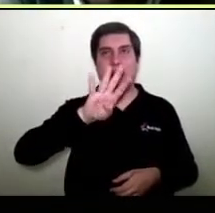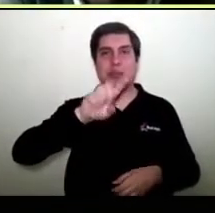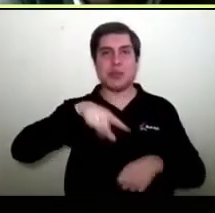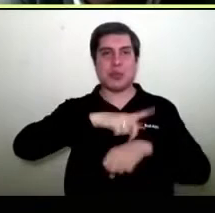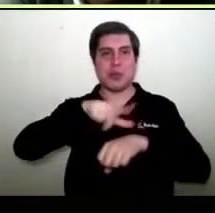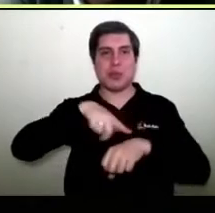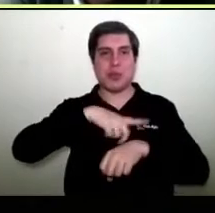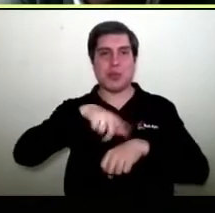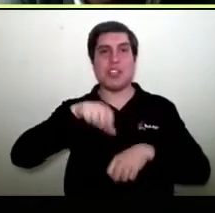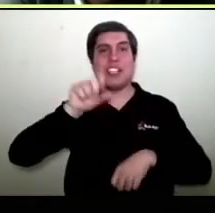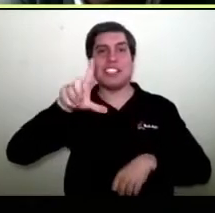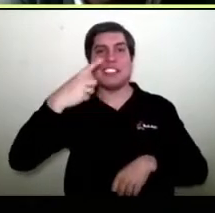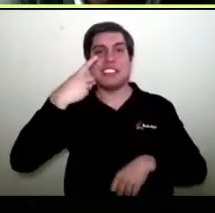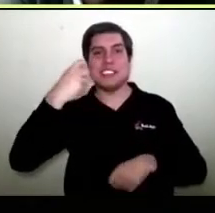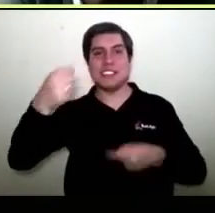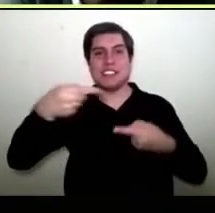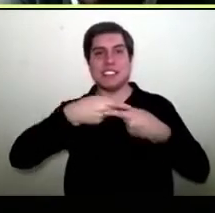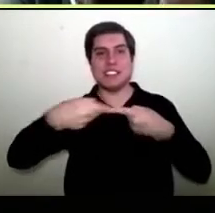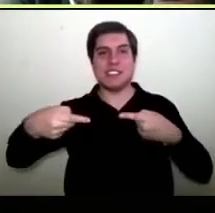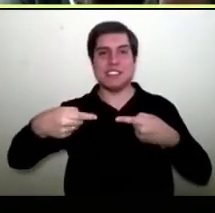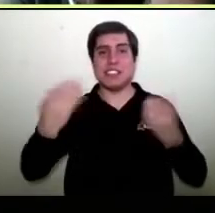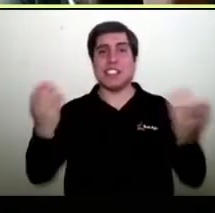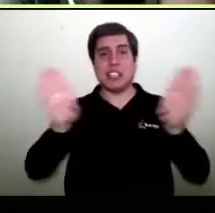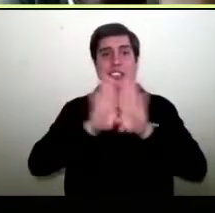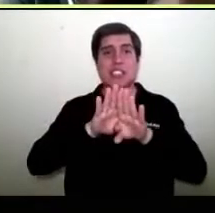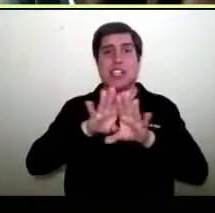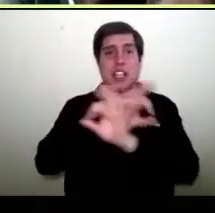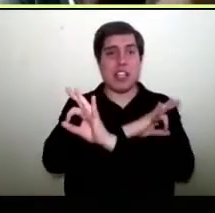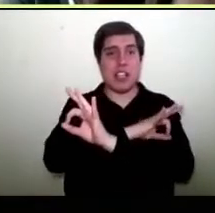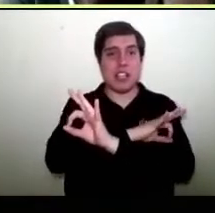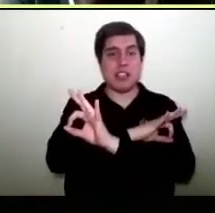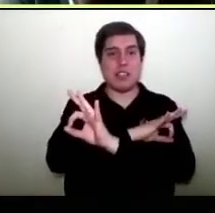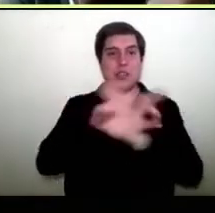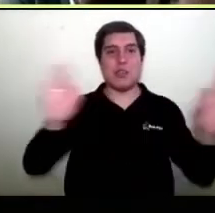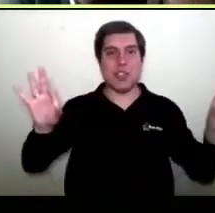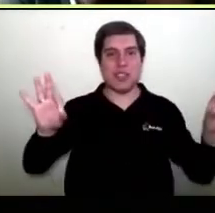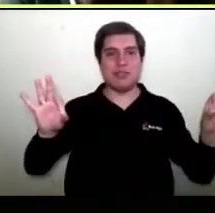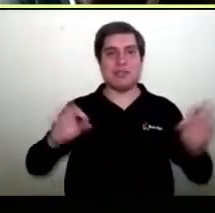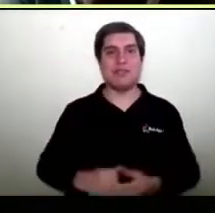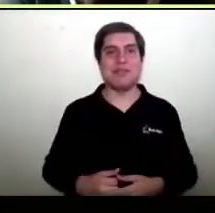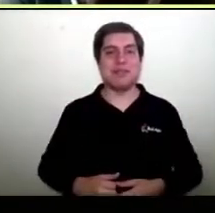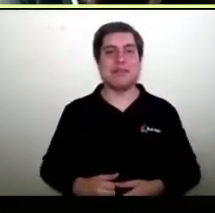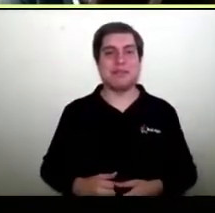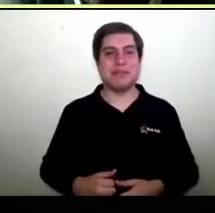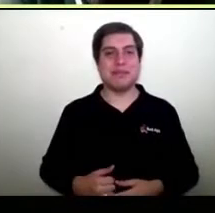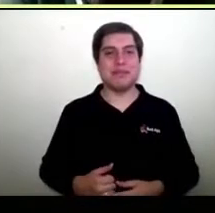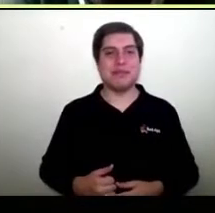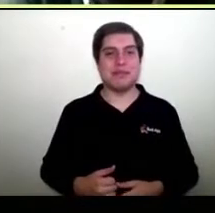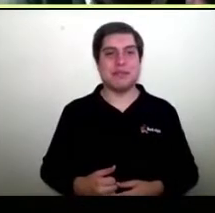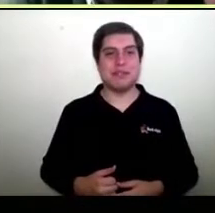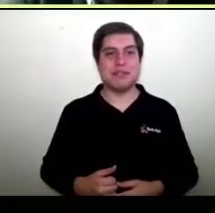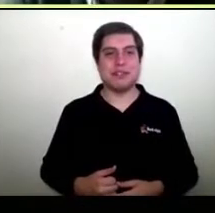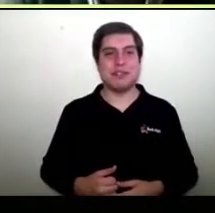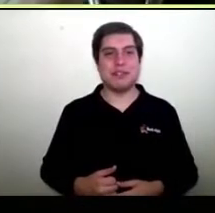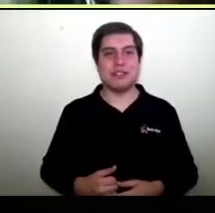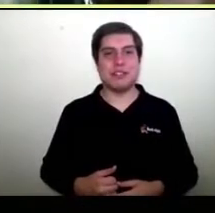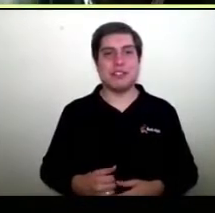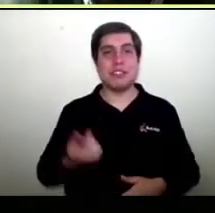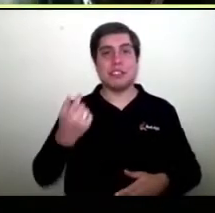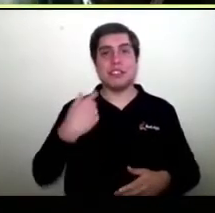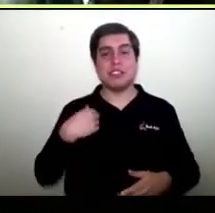significa 24-7? Que la tienda está abierta las 24 horas del día a los 7 días de la semana. Es decir, yo fui,